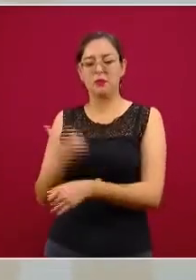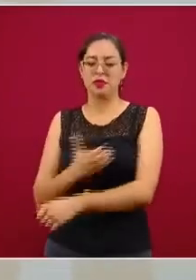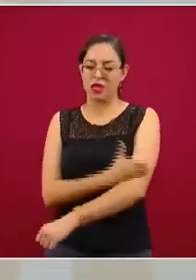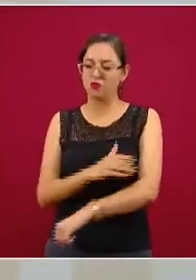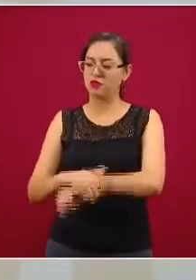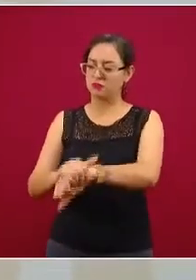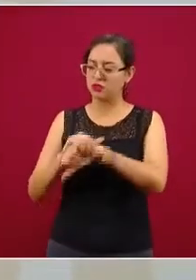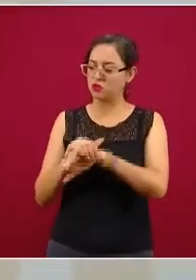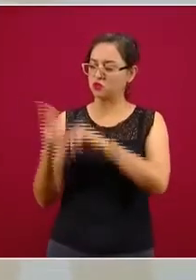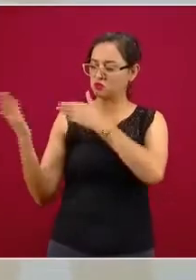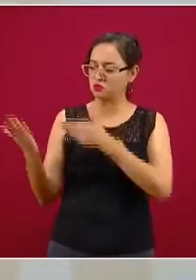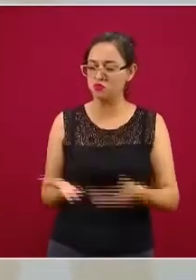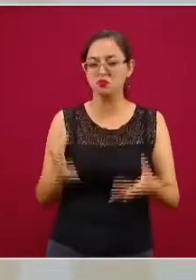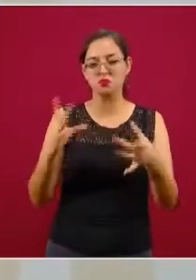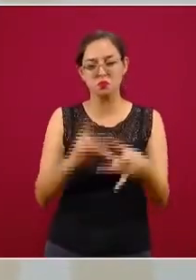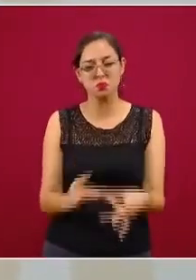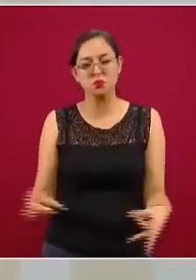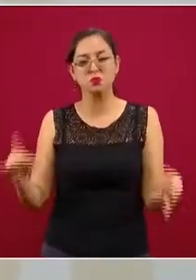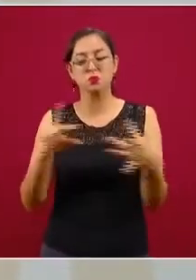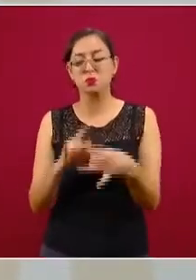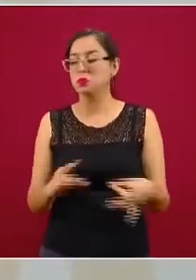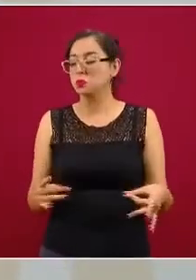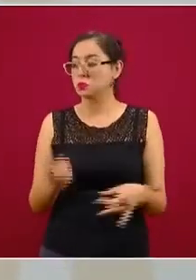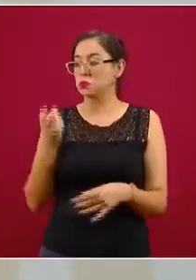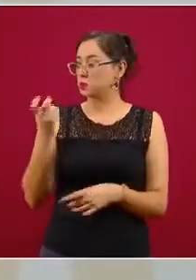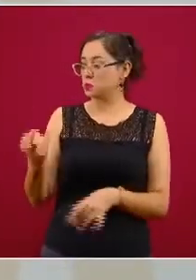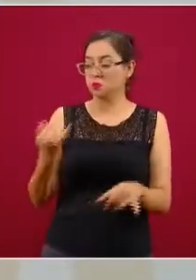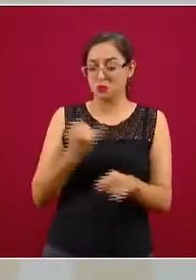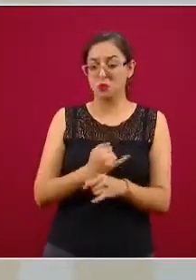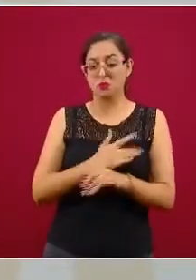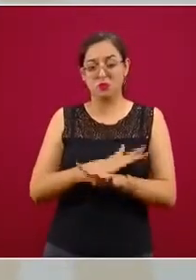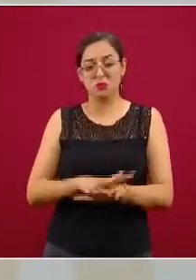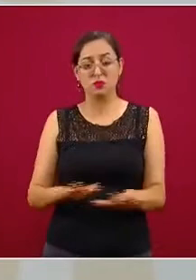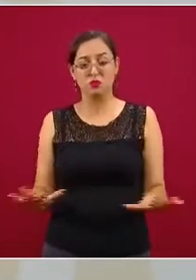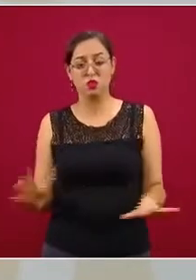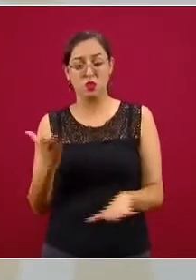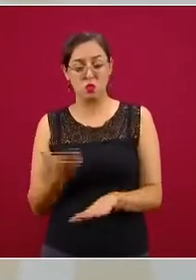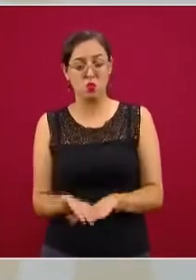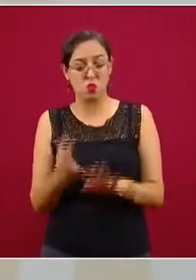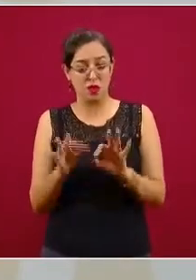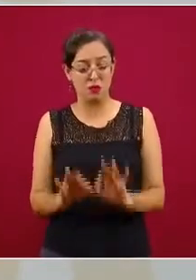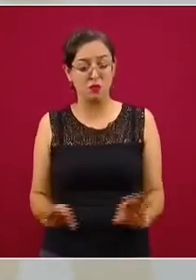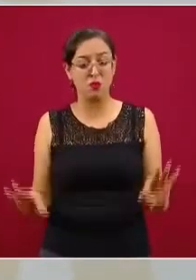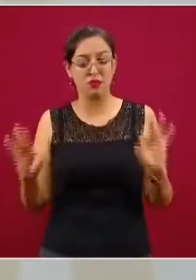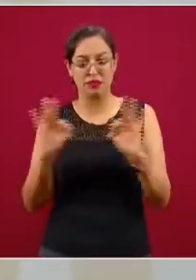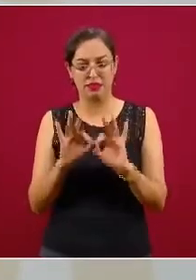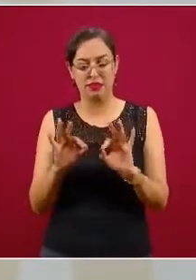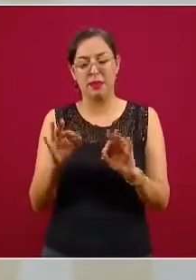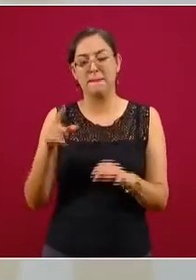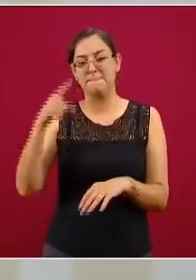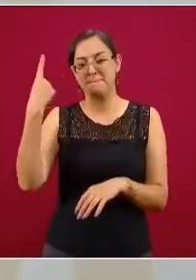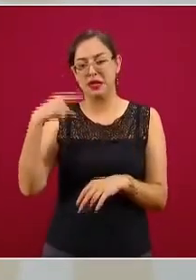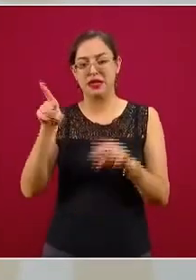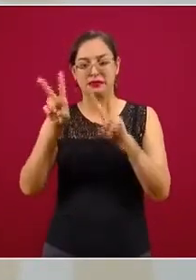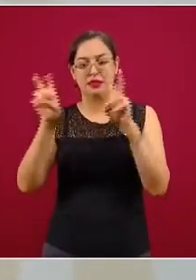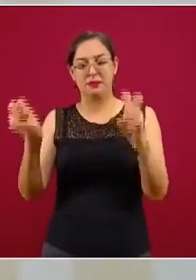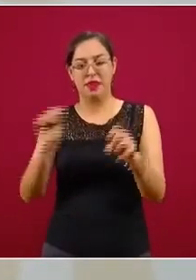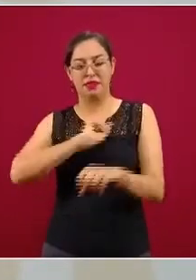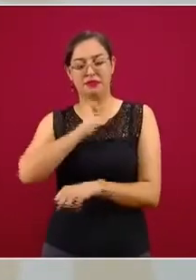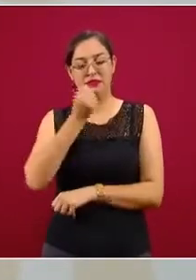y que son actualmente la base de esta reestructura de salud mental y adicciones